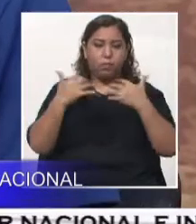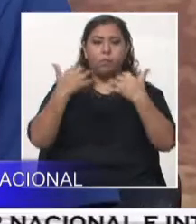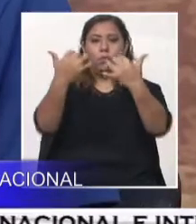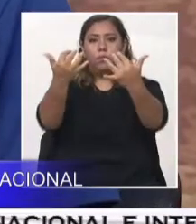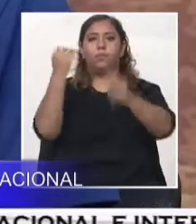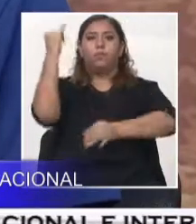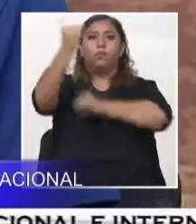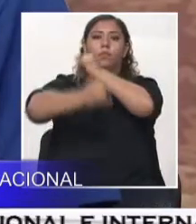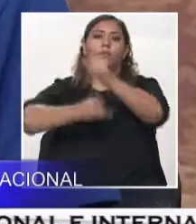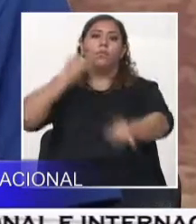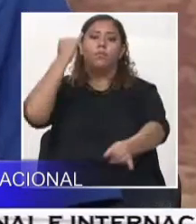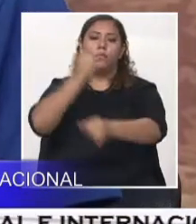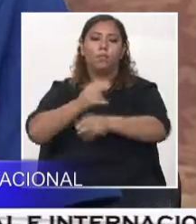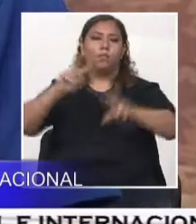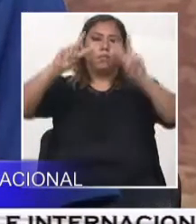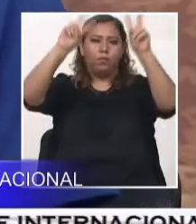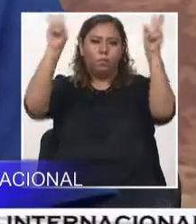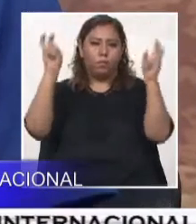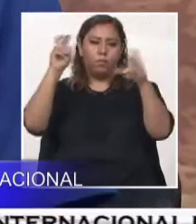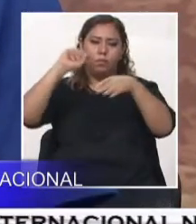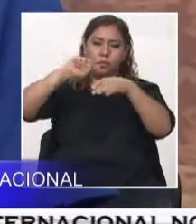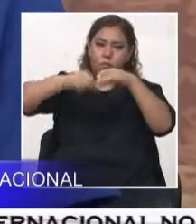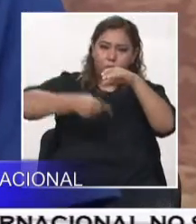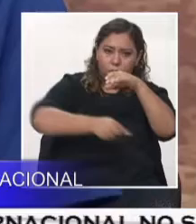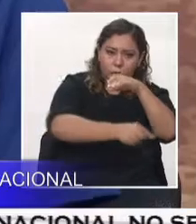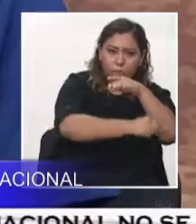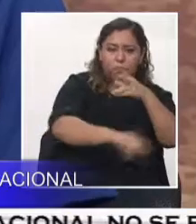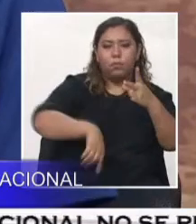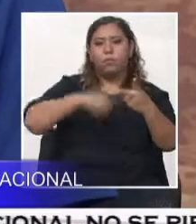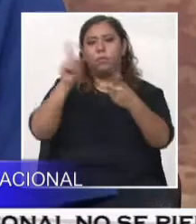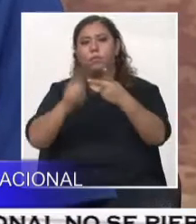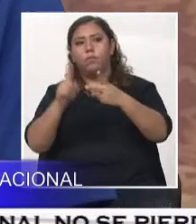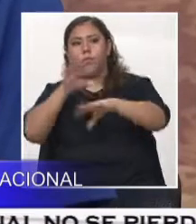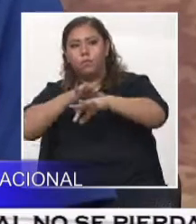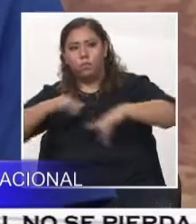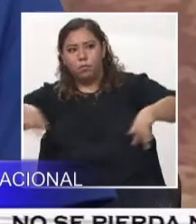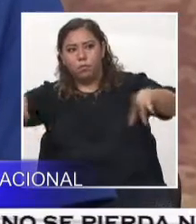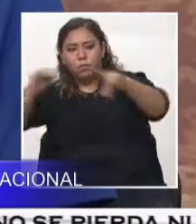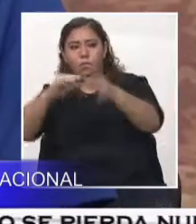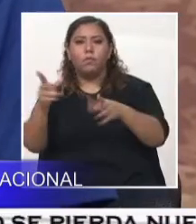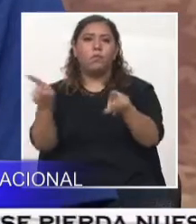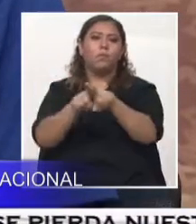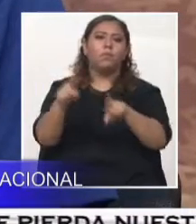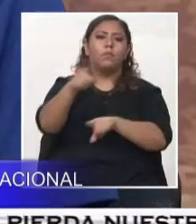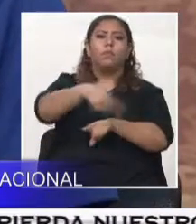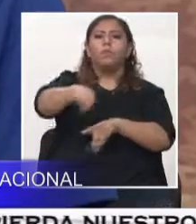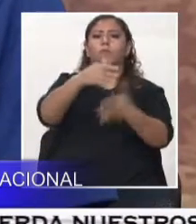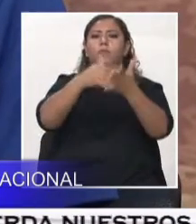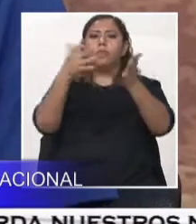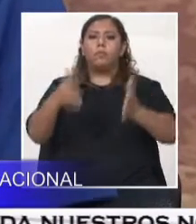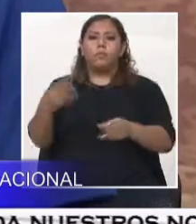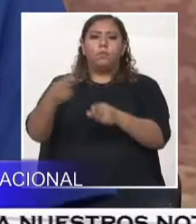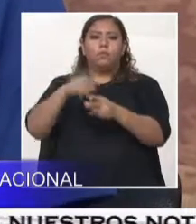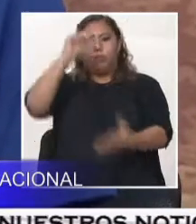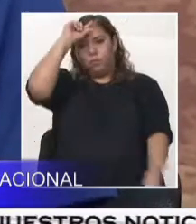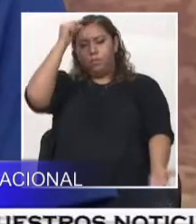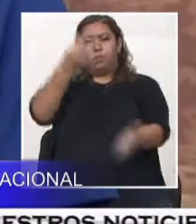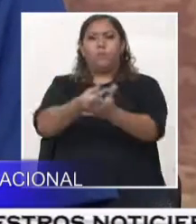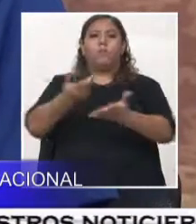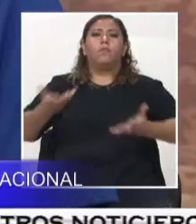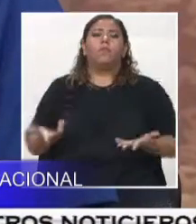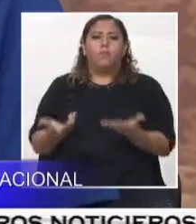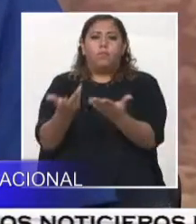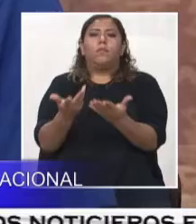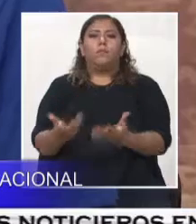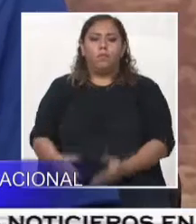de igual manera, los estudiantes que ya están por regresar de sus institutos, abóquense a la Universidad Politécnica de Ingeniería, las ofertas académicas